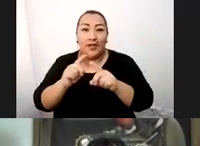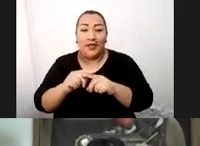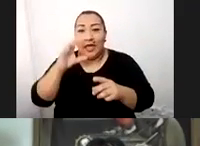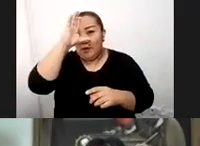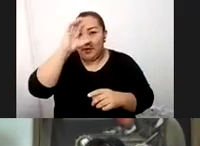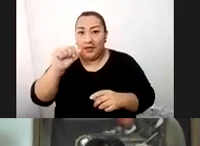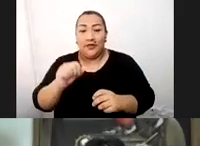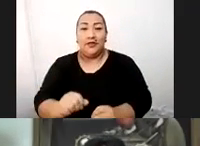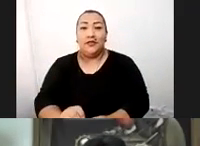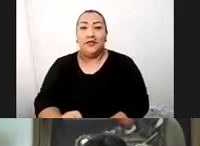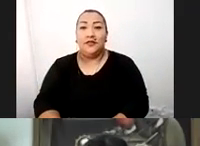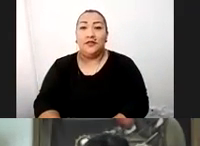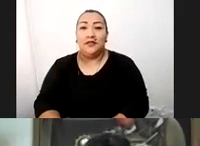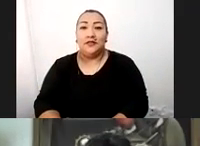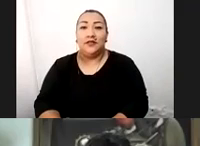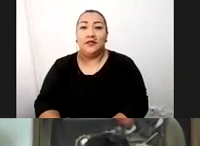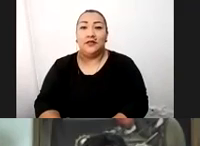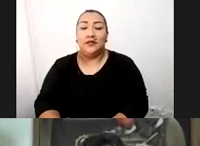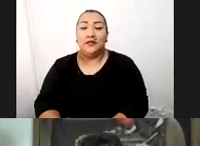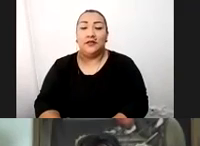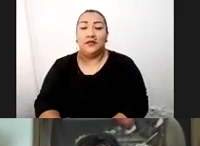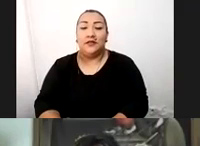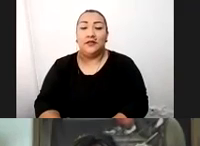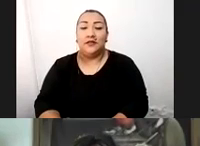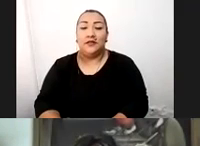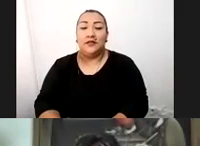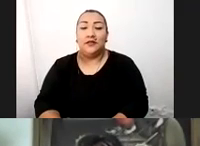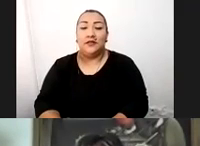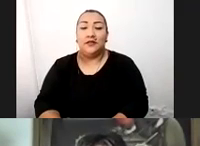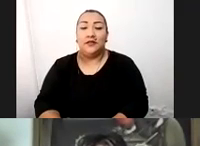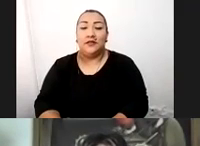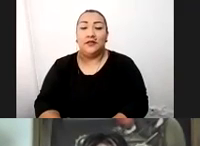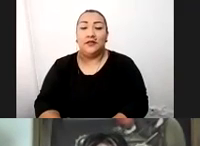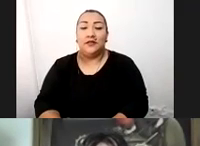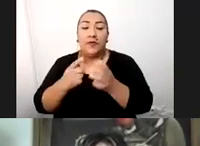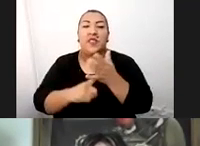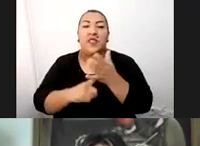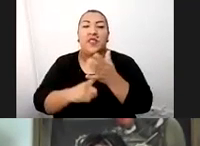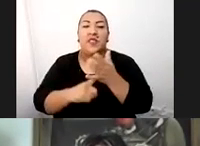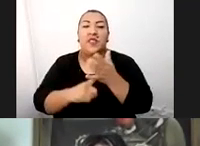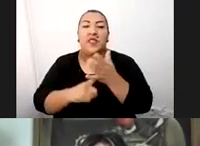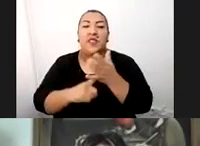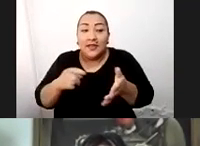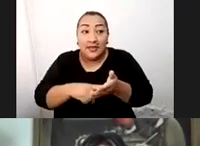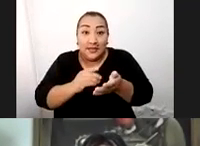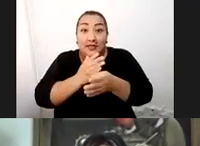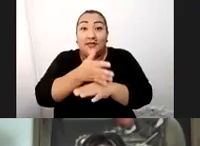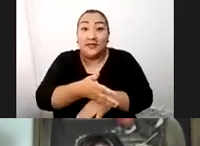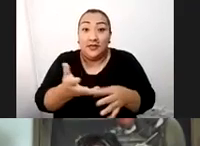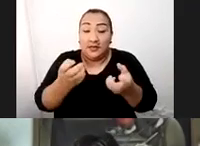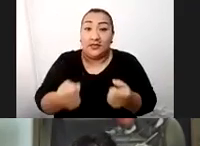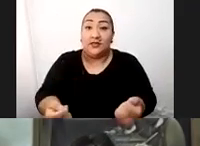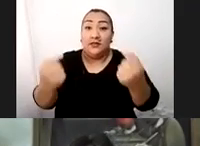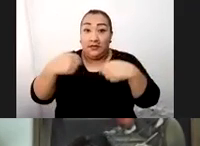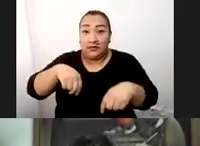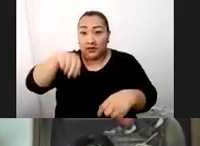los países emisores que tenemos en el Perú y el Cusco para que quienes entren, quienes quieran venir al Cusco, deben de visitar esta página